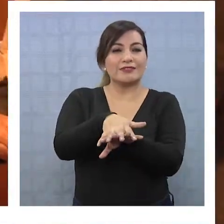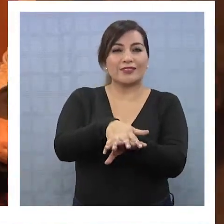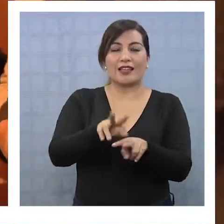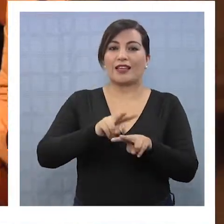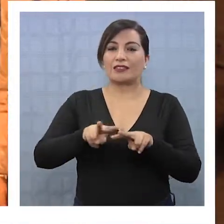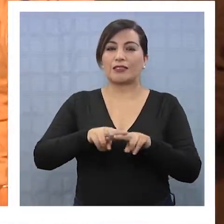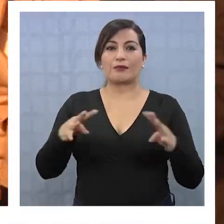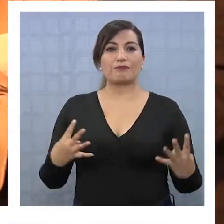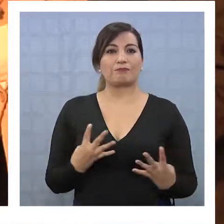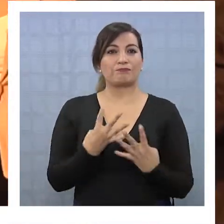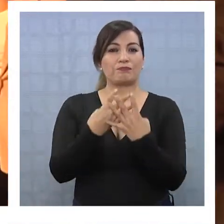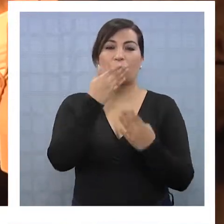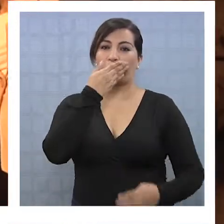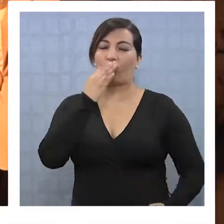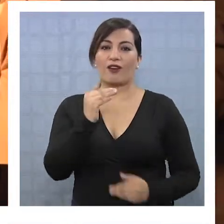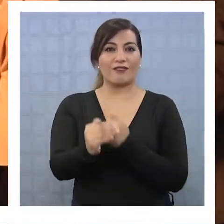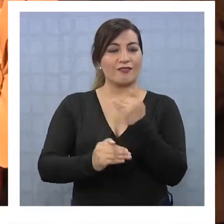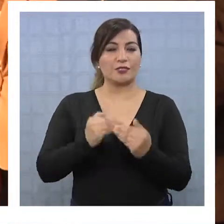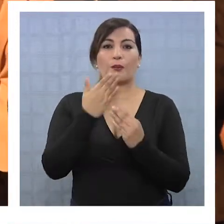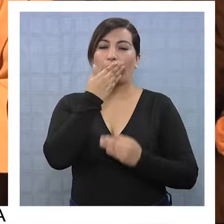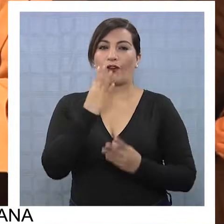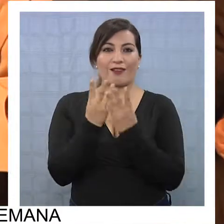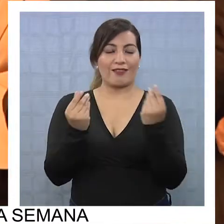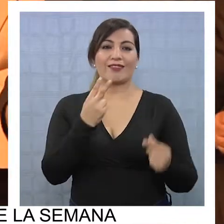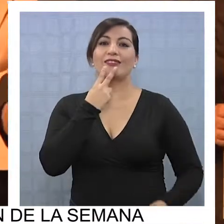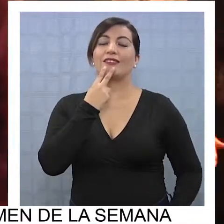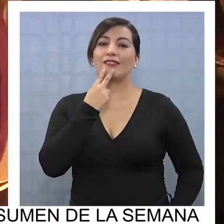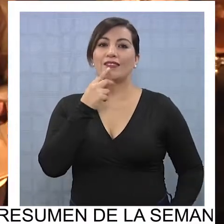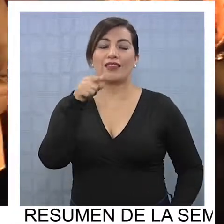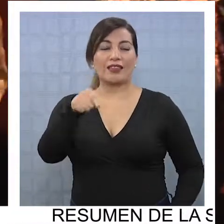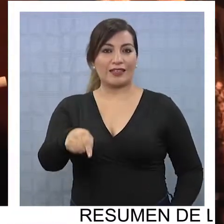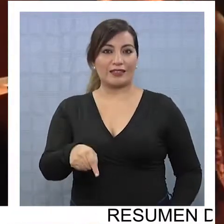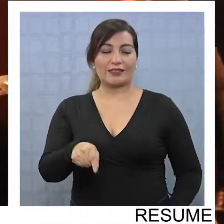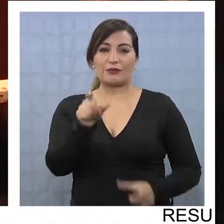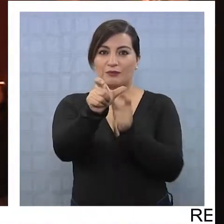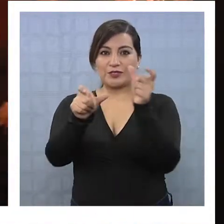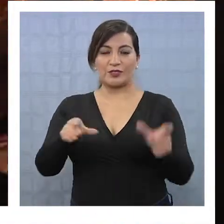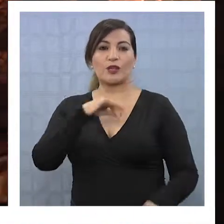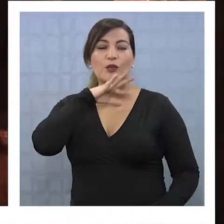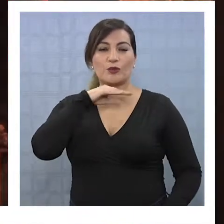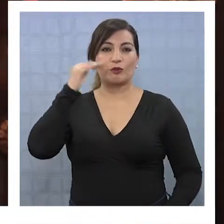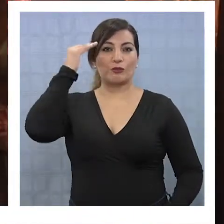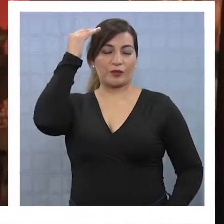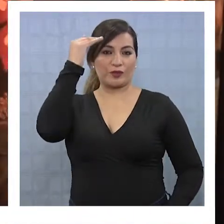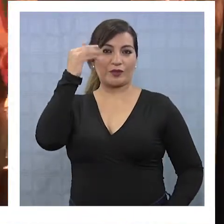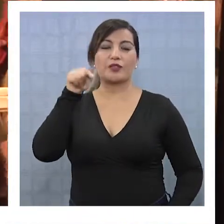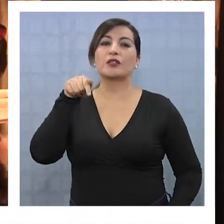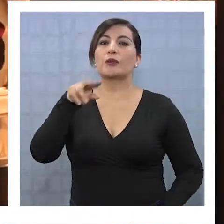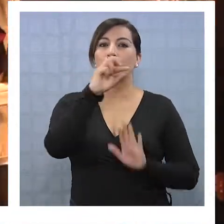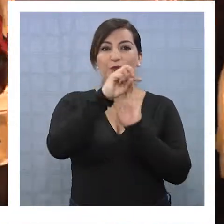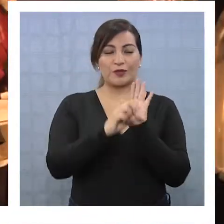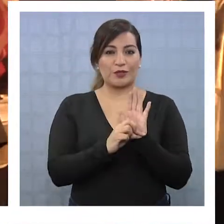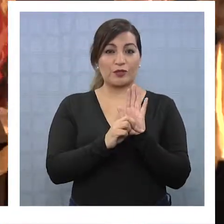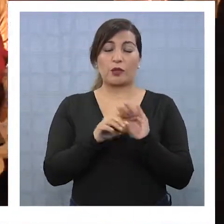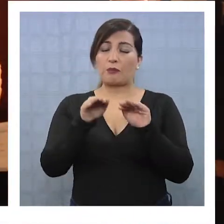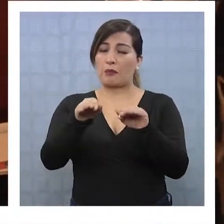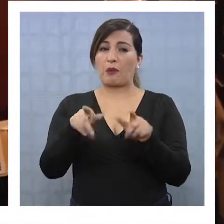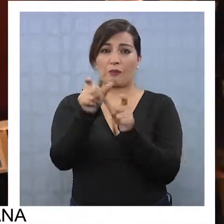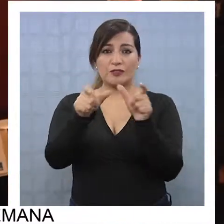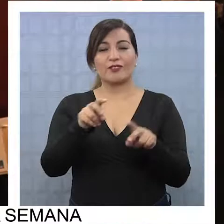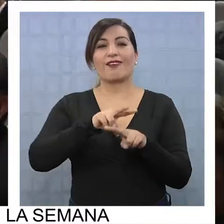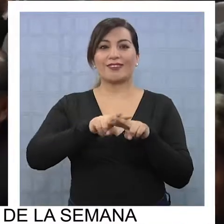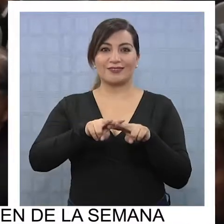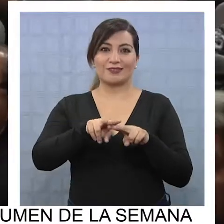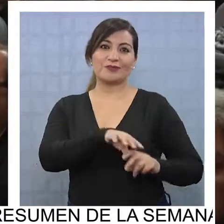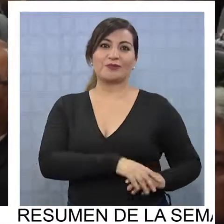integración, fortalecer las redes y avanzar hacia una mejor calidad de vida de este segmento de población a través de proyectos que